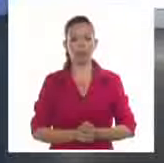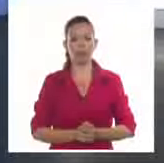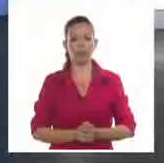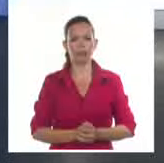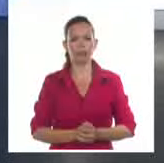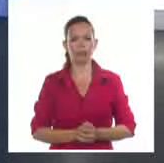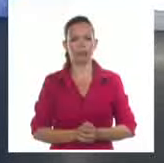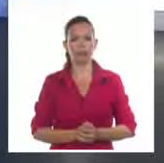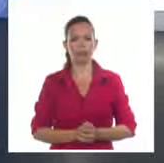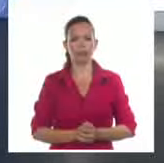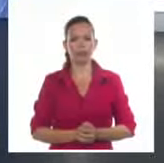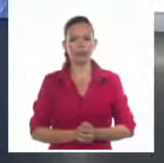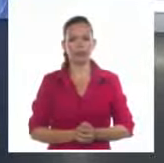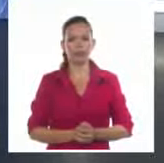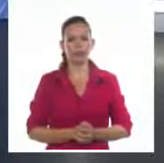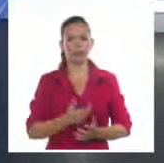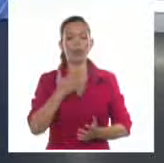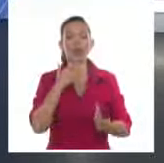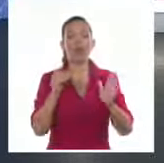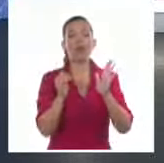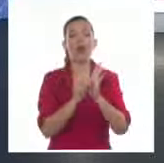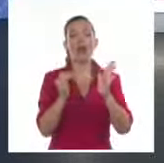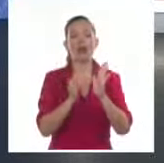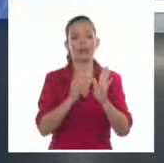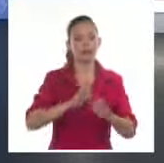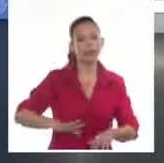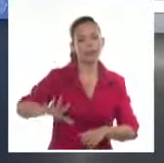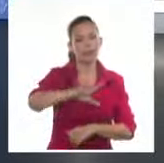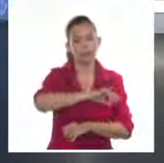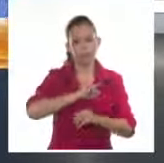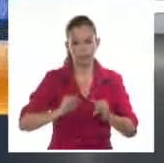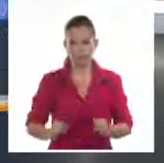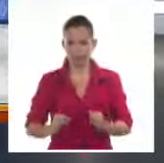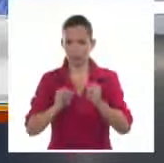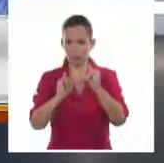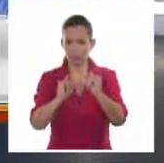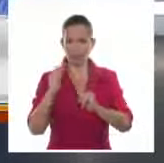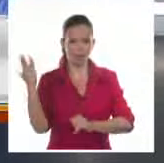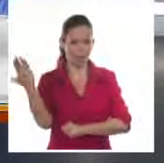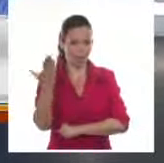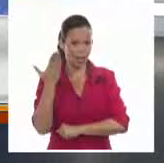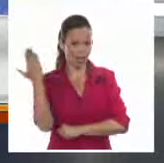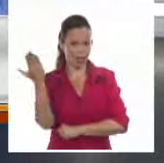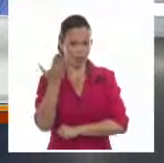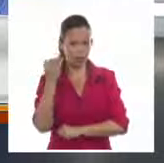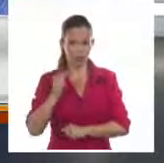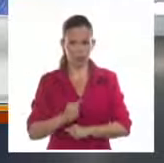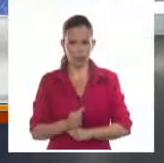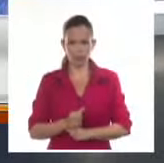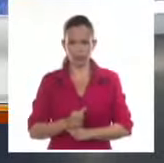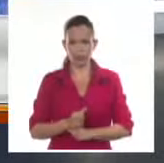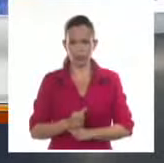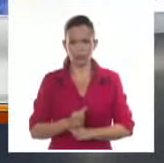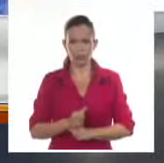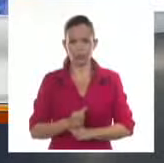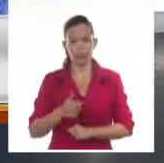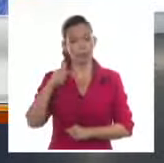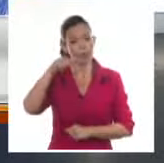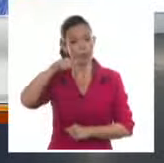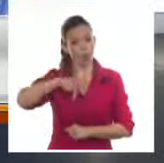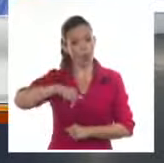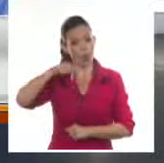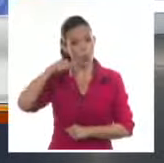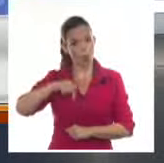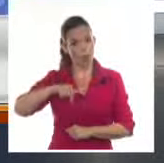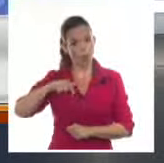Muy buenas tardes amigos que están en sintonía para conocer el pronóstico del tiempo. En el panorama meteorológico sobre el país, dominan